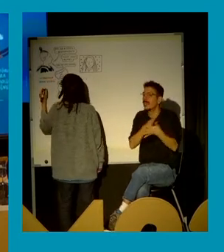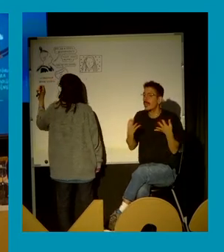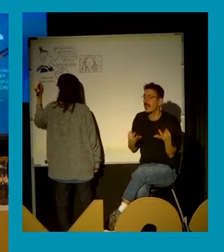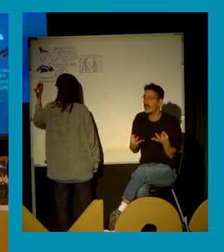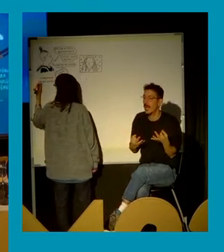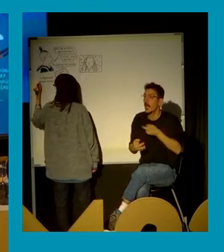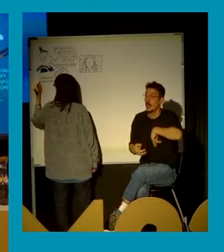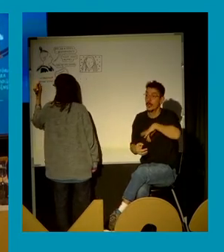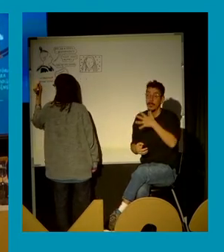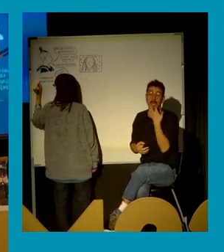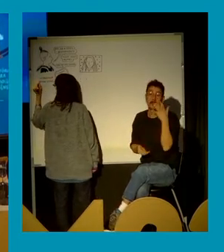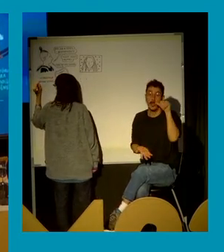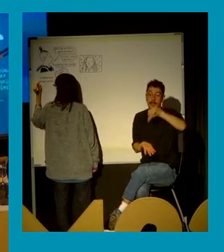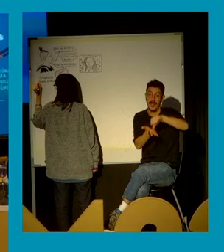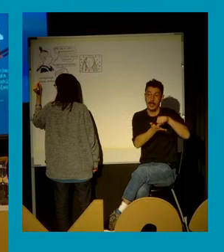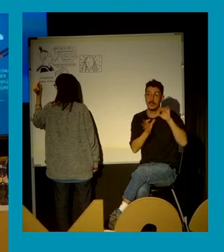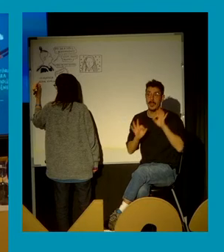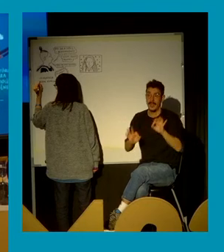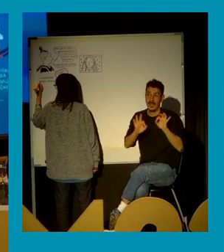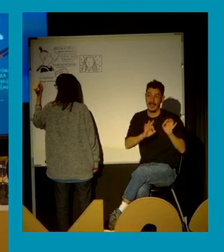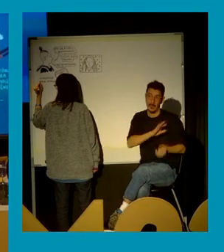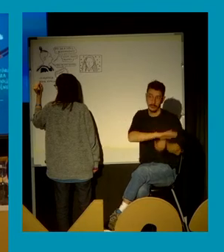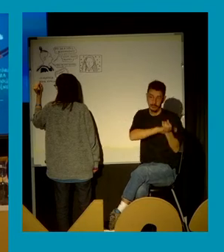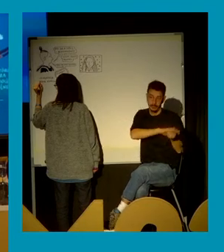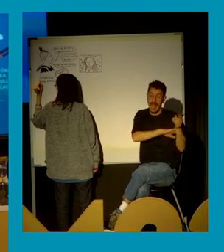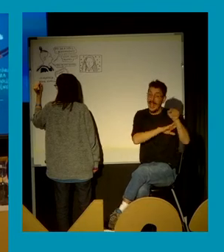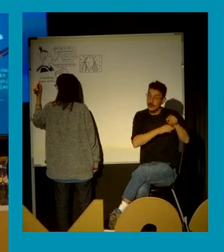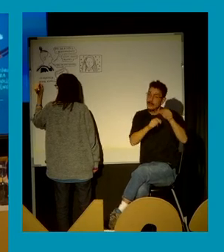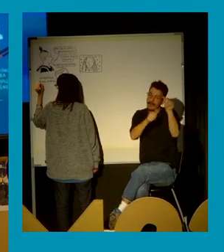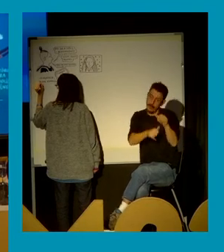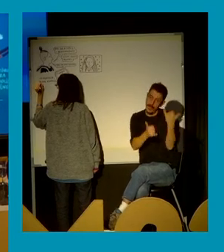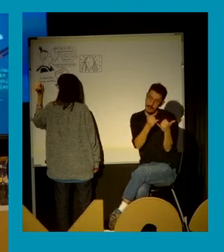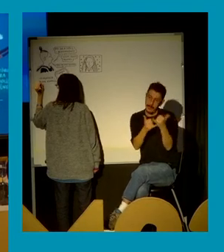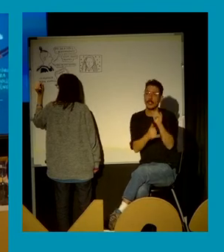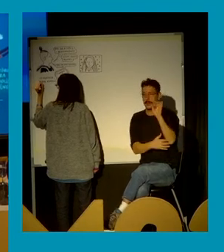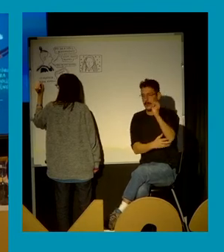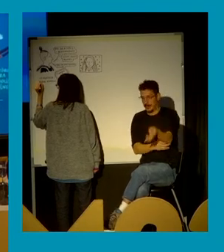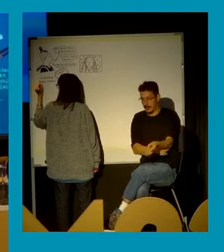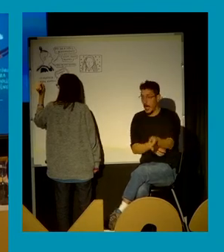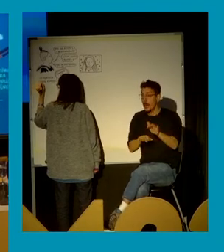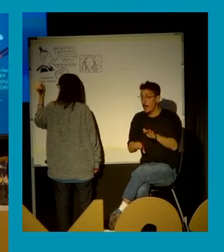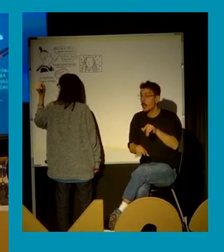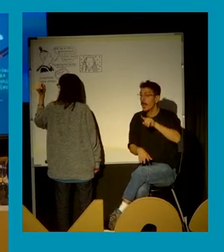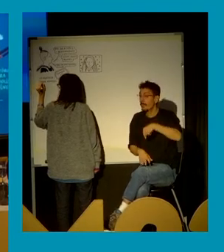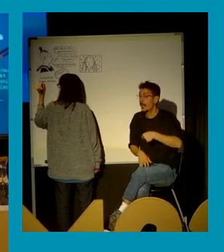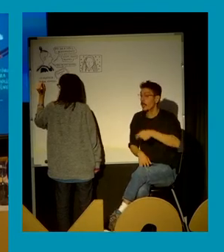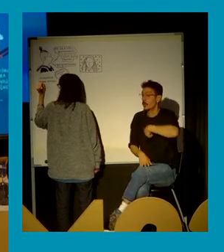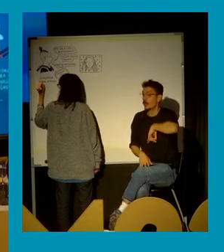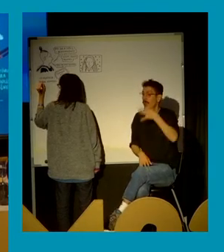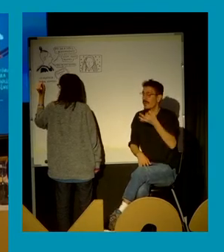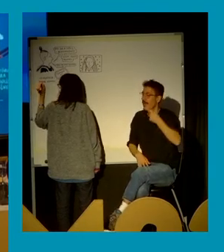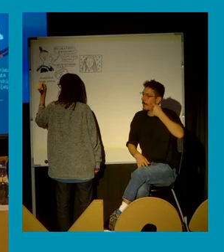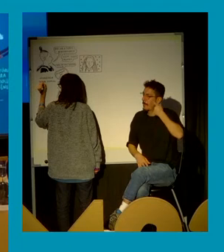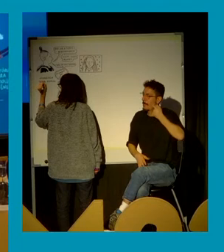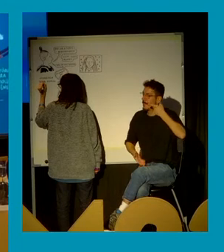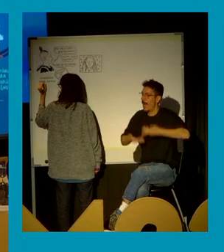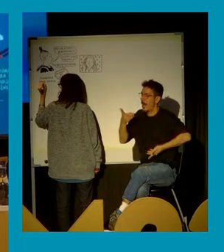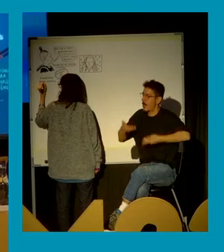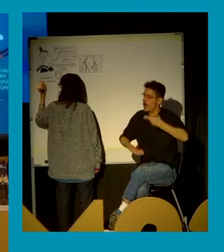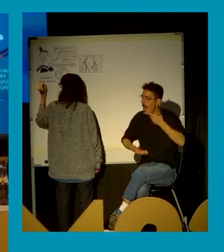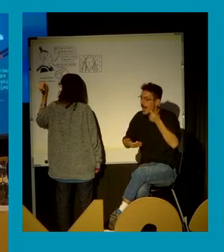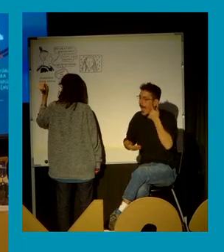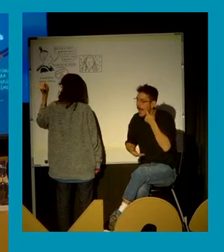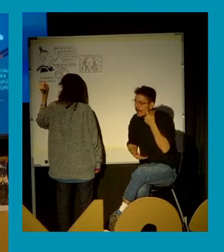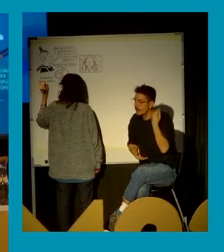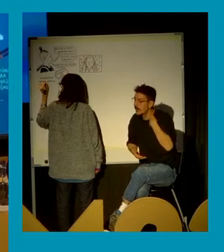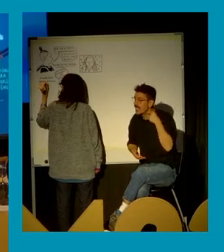centros especializados y esa es una forma de reparación? Sí. Pero quizás tendremos que evaluar, como cualquier política pública más tardía,